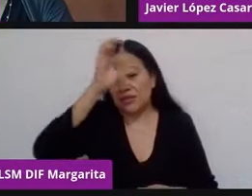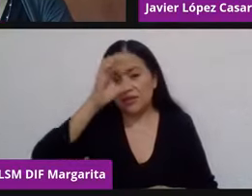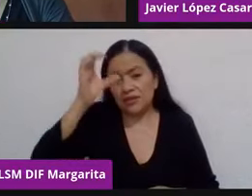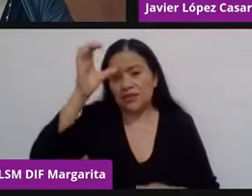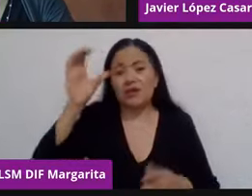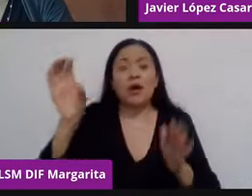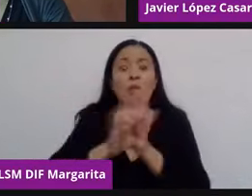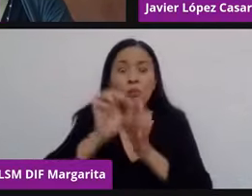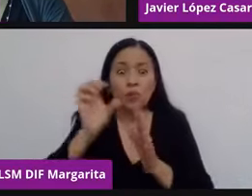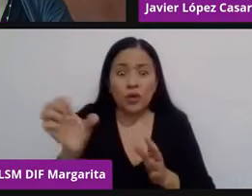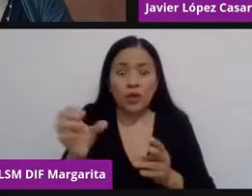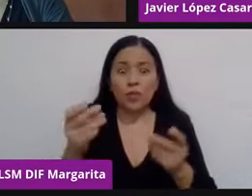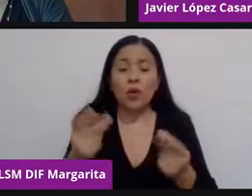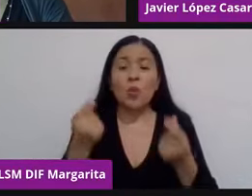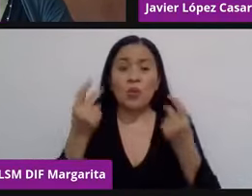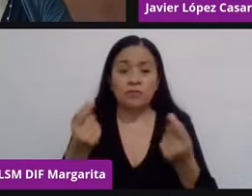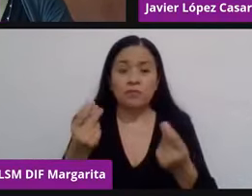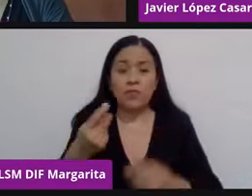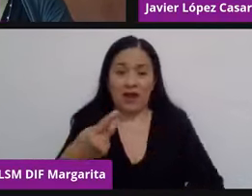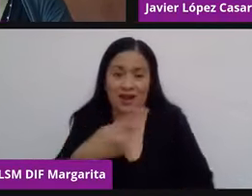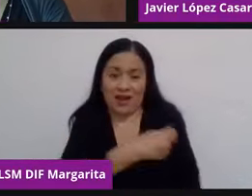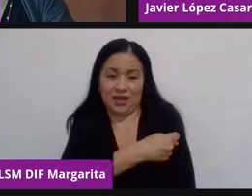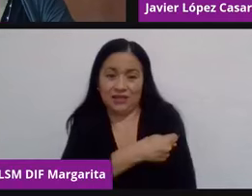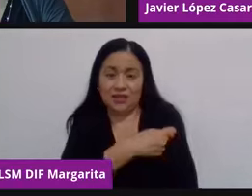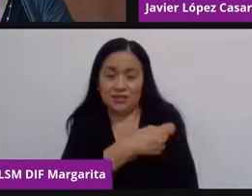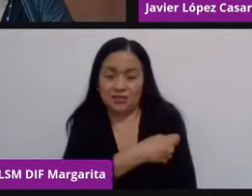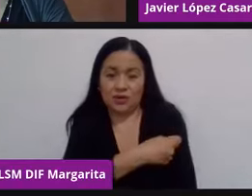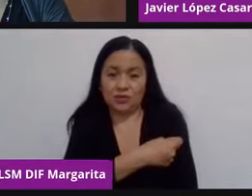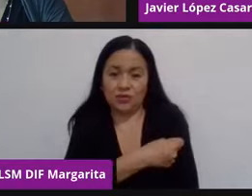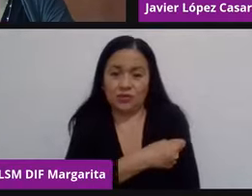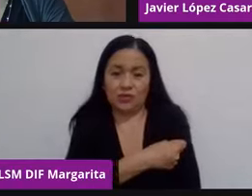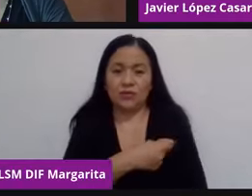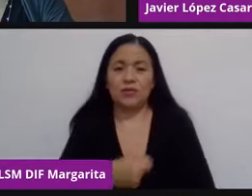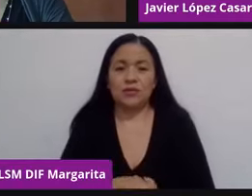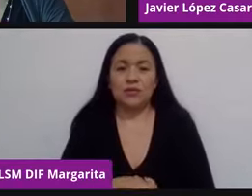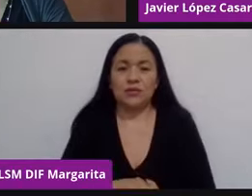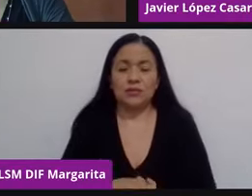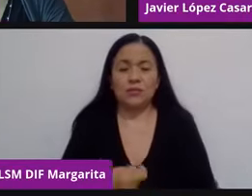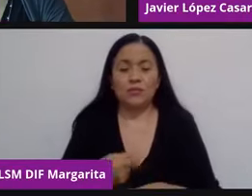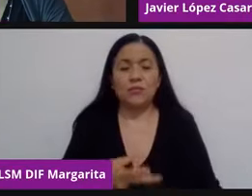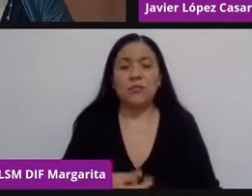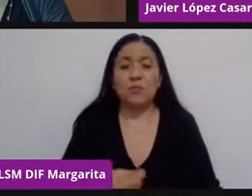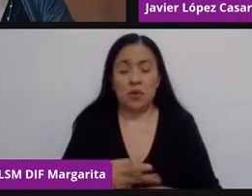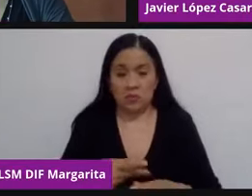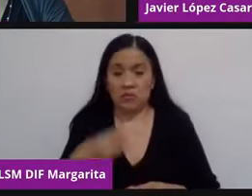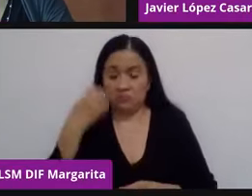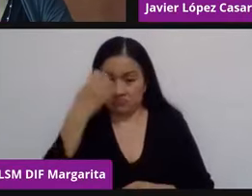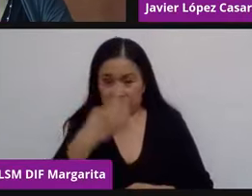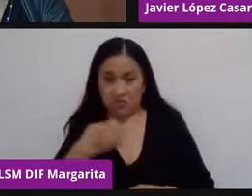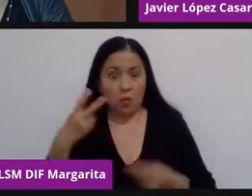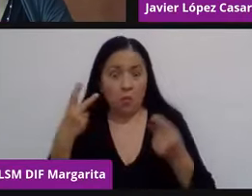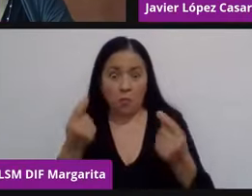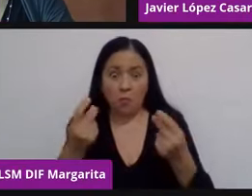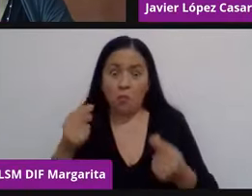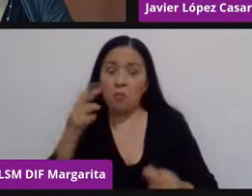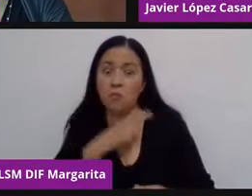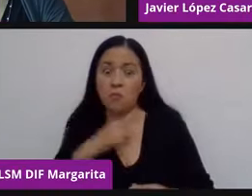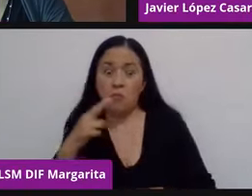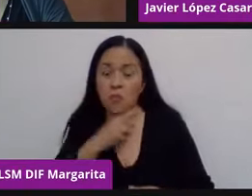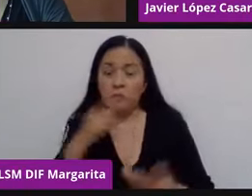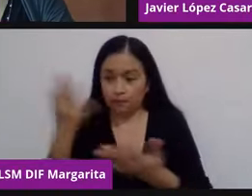vacunas fueron puestas a un estrés y una evaluación y que se logran y que hoy están